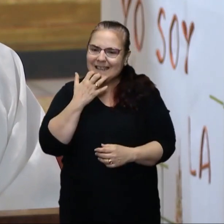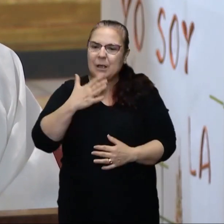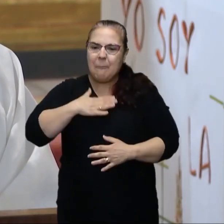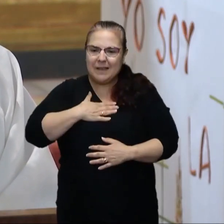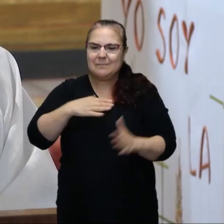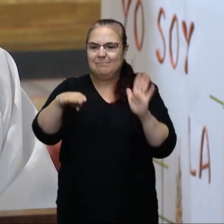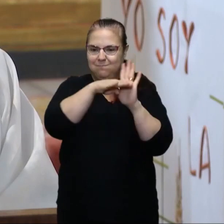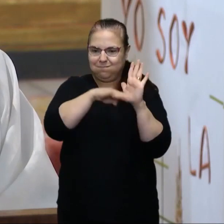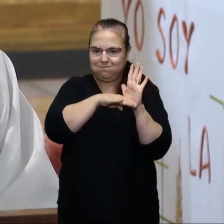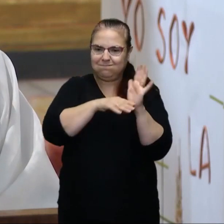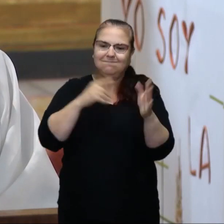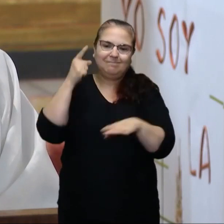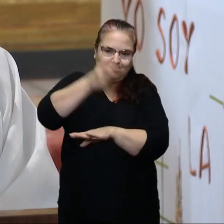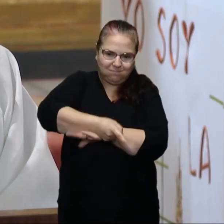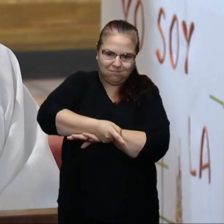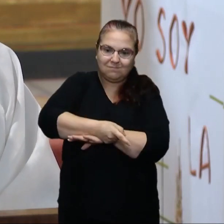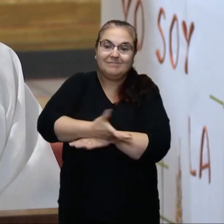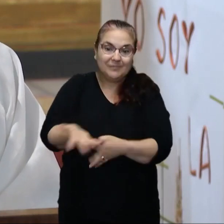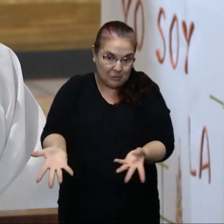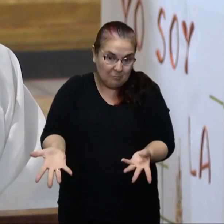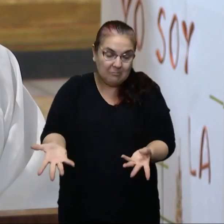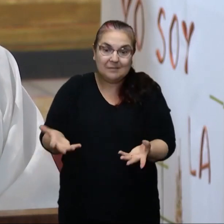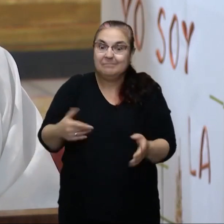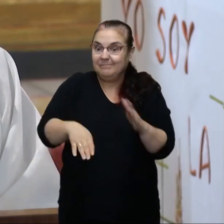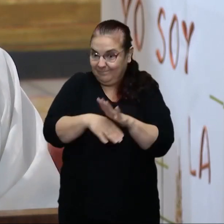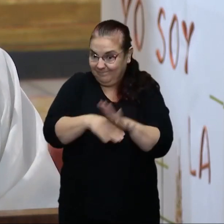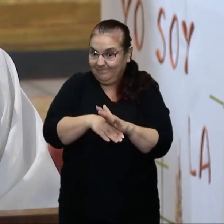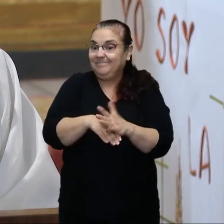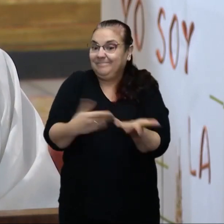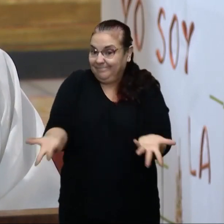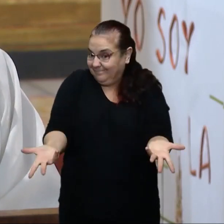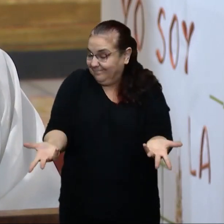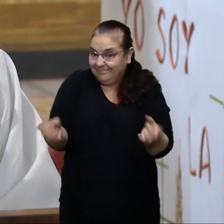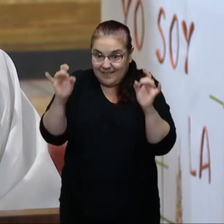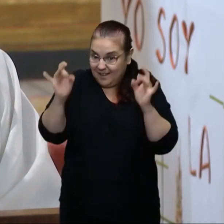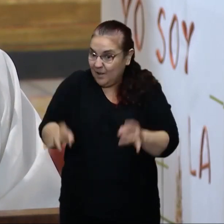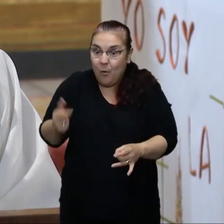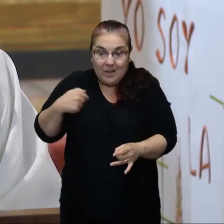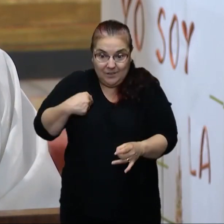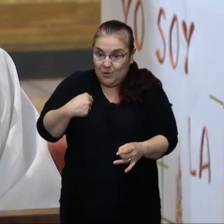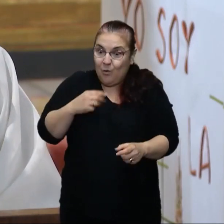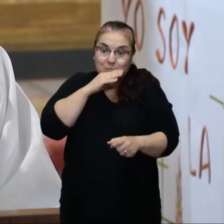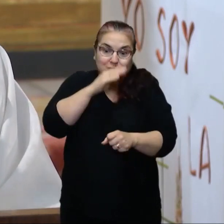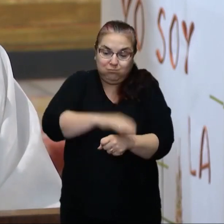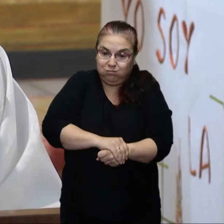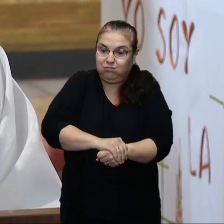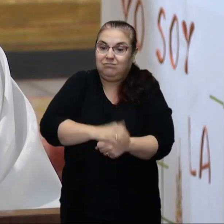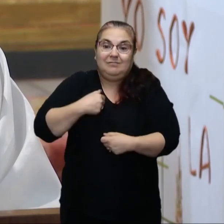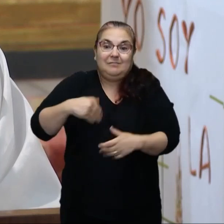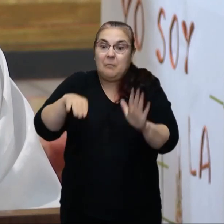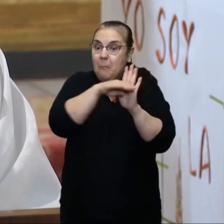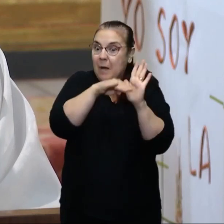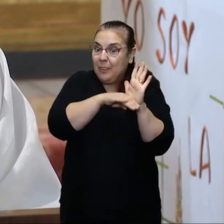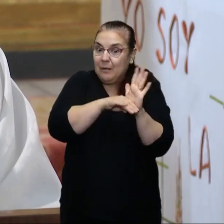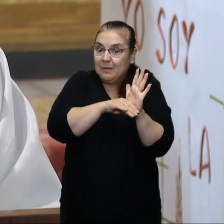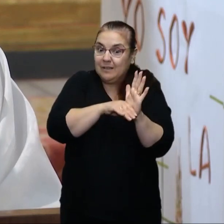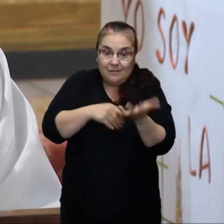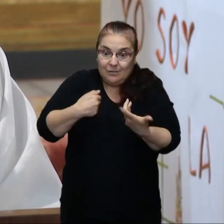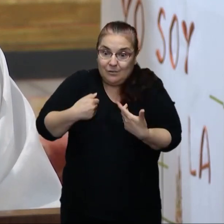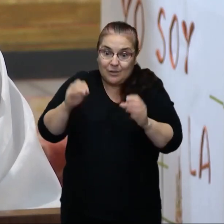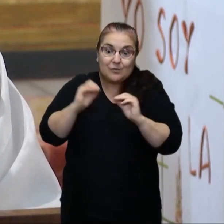permaneceréis en mi amor. Lo mismo que yo he guardado los mandamientos de mi Padre y permanezco en su amor.